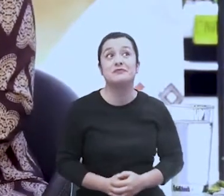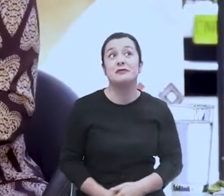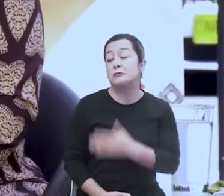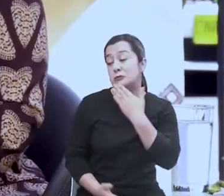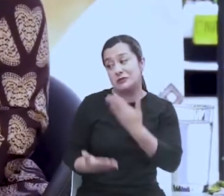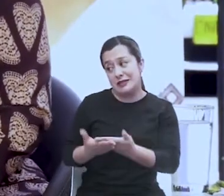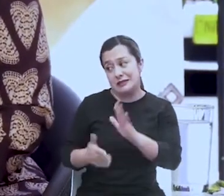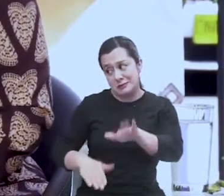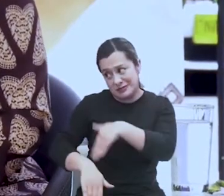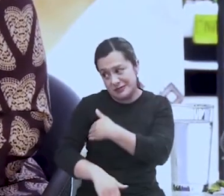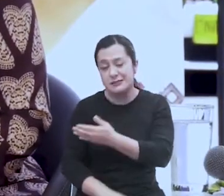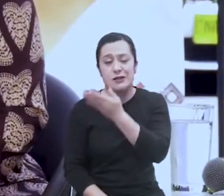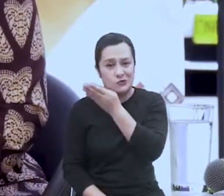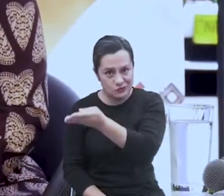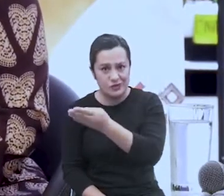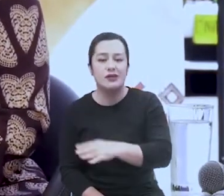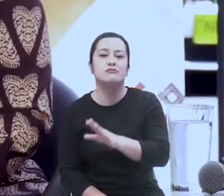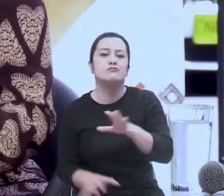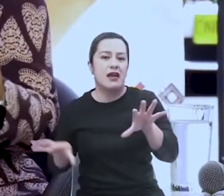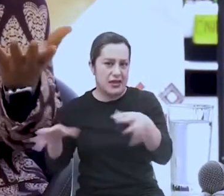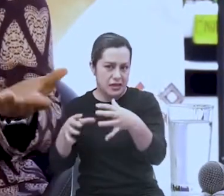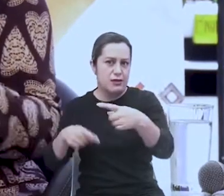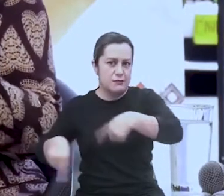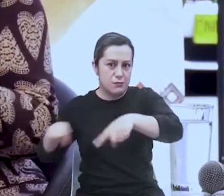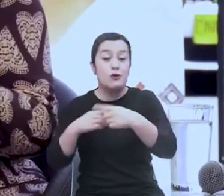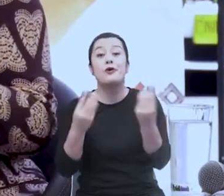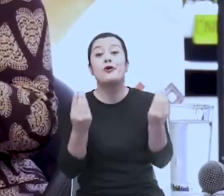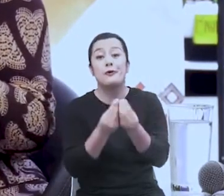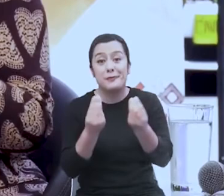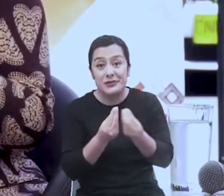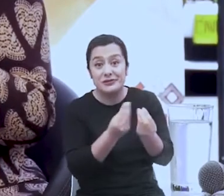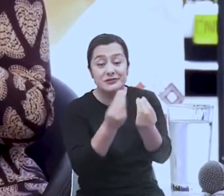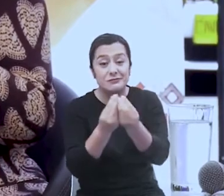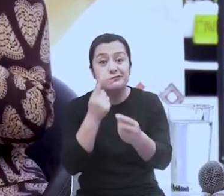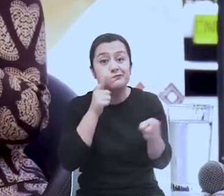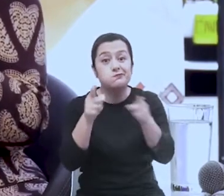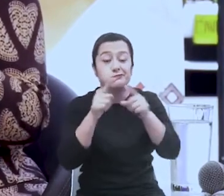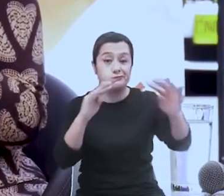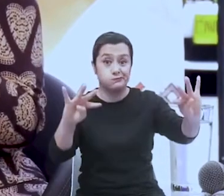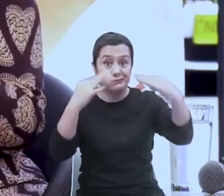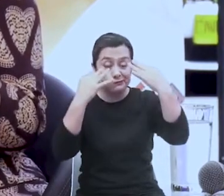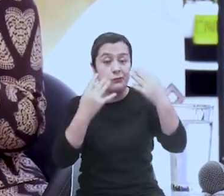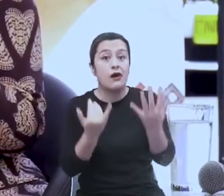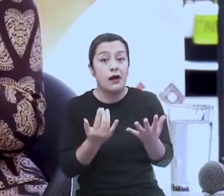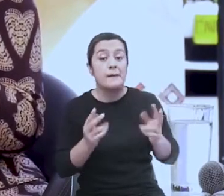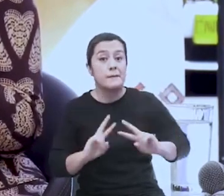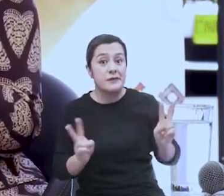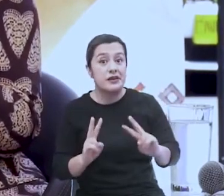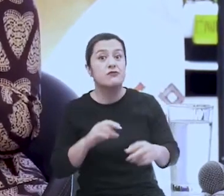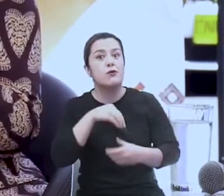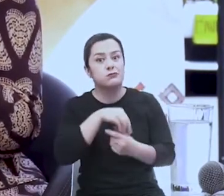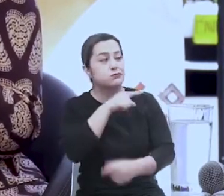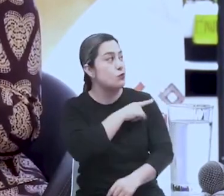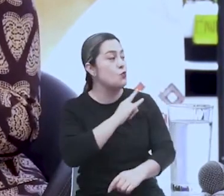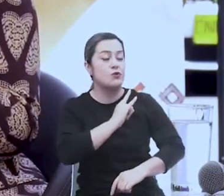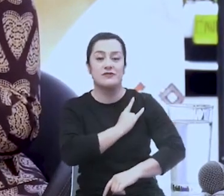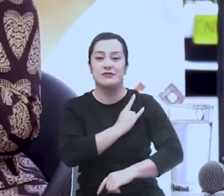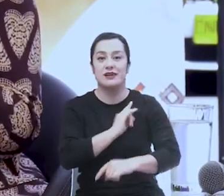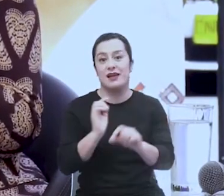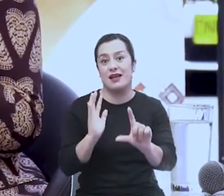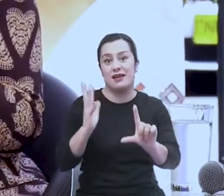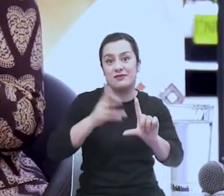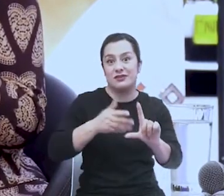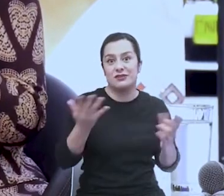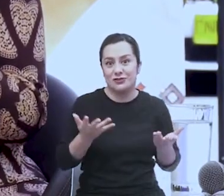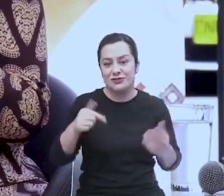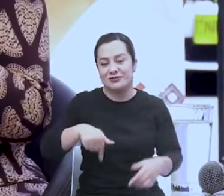ministra, a usted, a todo su equipo, a mis compañeros, a los que están conectados, a los que tenemos acá desde la Universidad de Afit, desde la ciudad